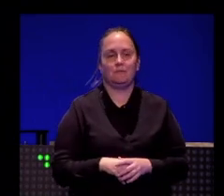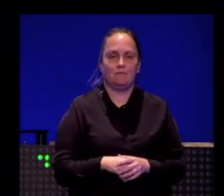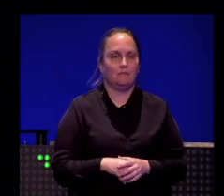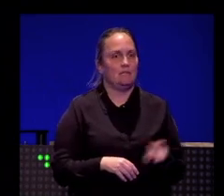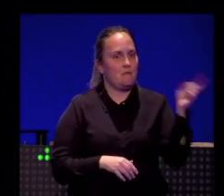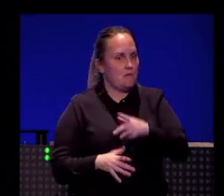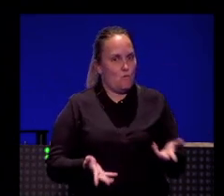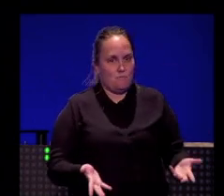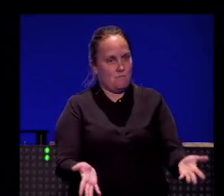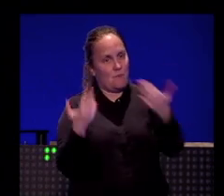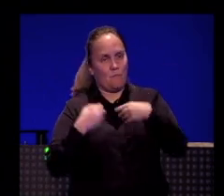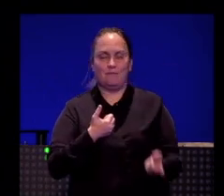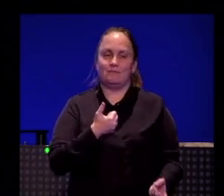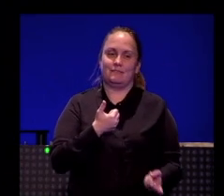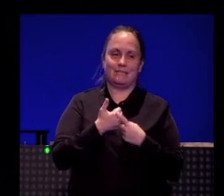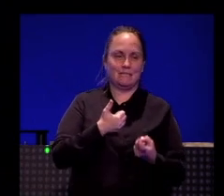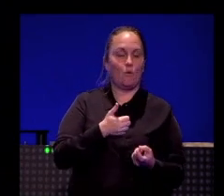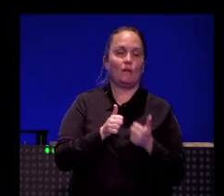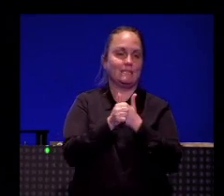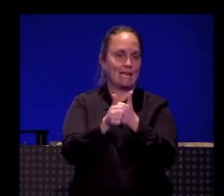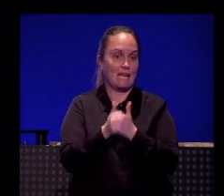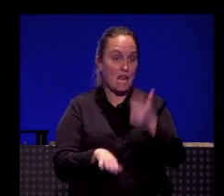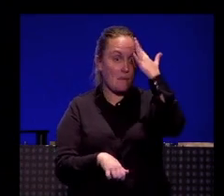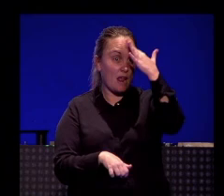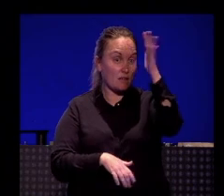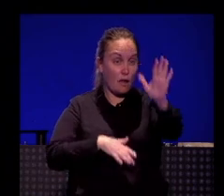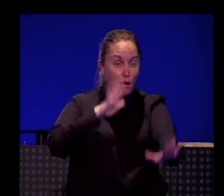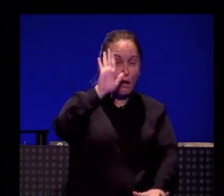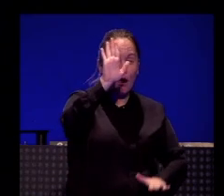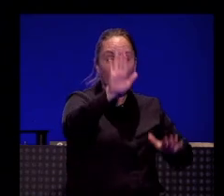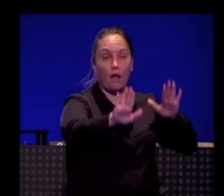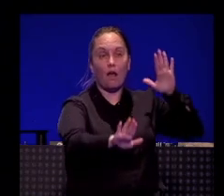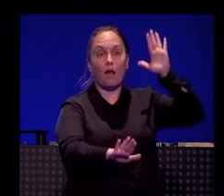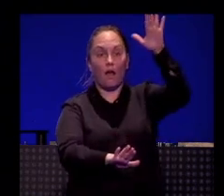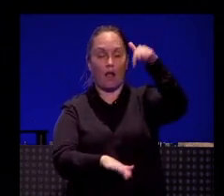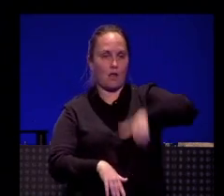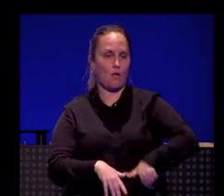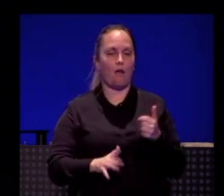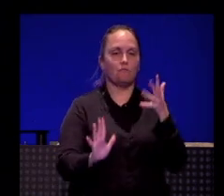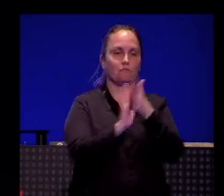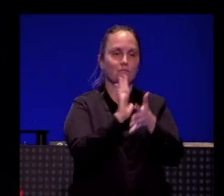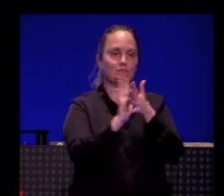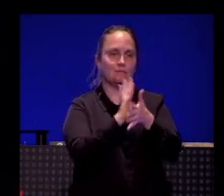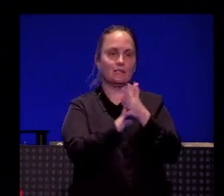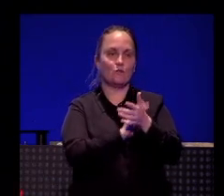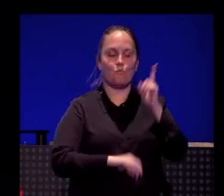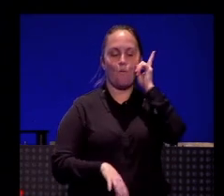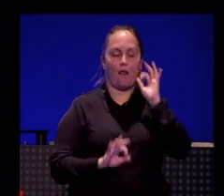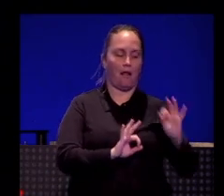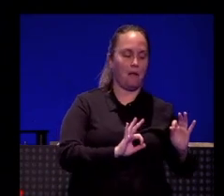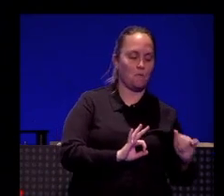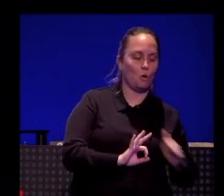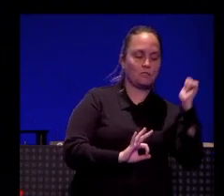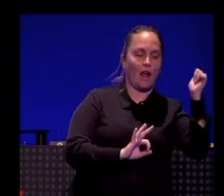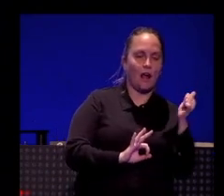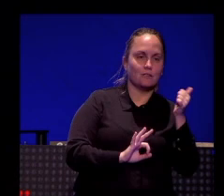nos sigáis y a ver si os imagináis que damos el salto en Instagram. Cuando yo estoy aquí, lo voy a poner el móvil aquí, por si